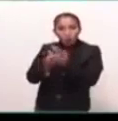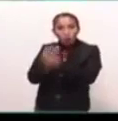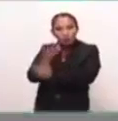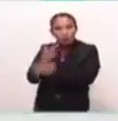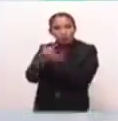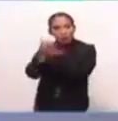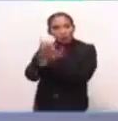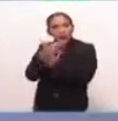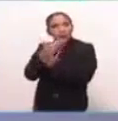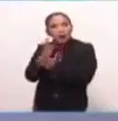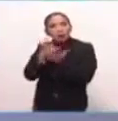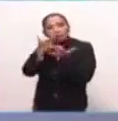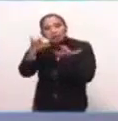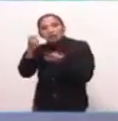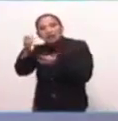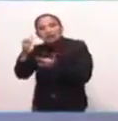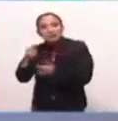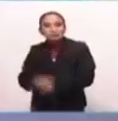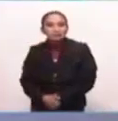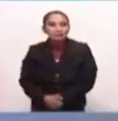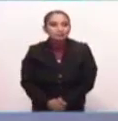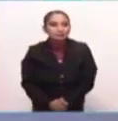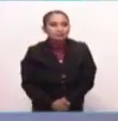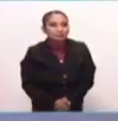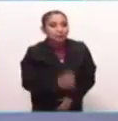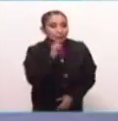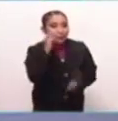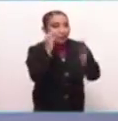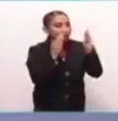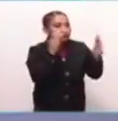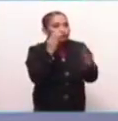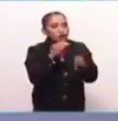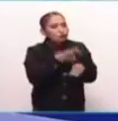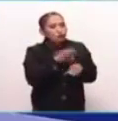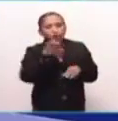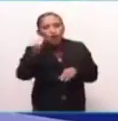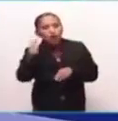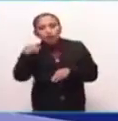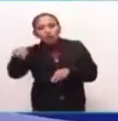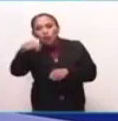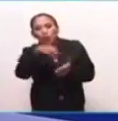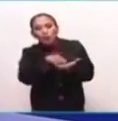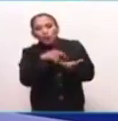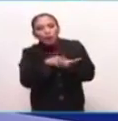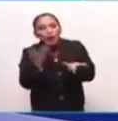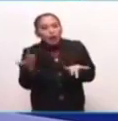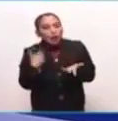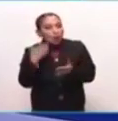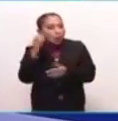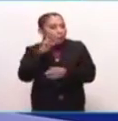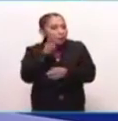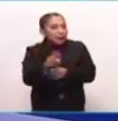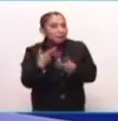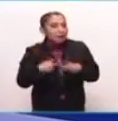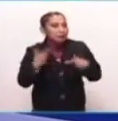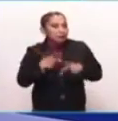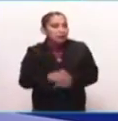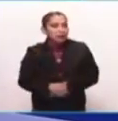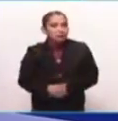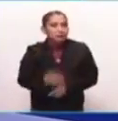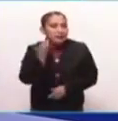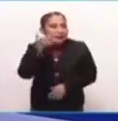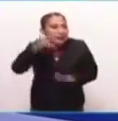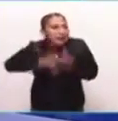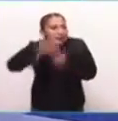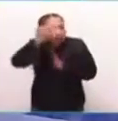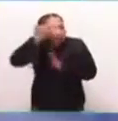ayuda a hacer un buen recorrido por allá arriba. Además de ese museo, doctor, ¿qué otras fuentes documentales pueden consultar a nuestros televidentes si quieren saber